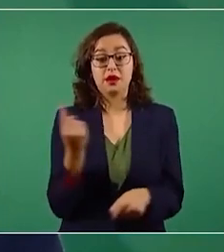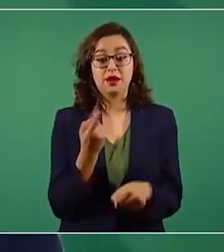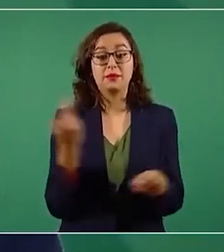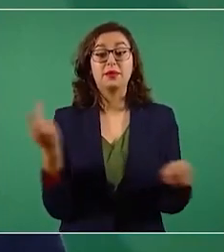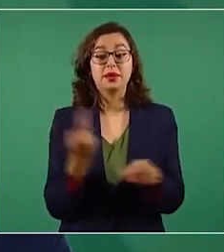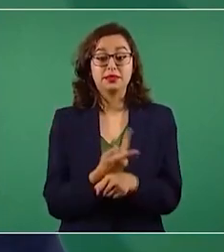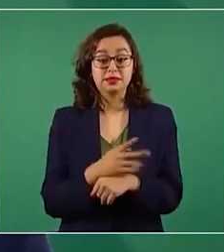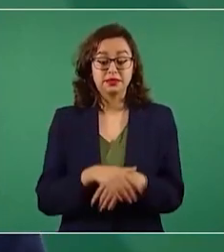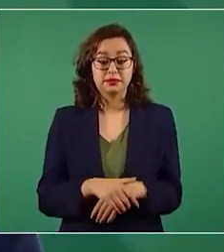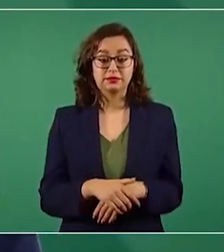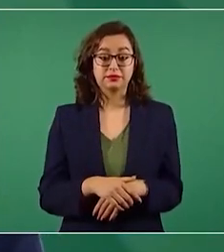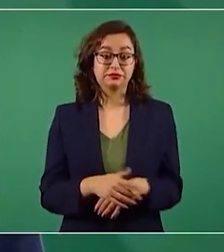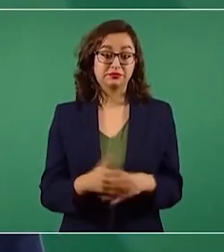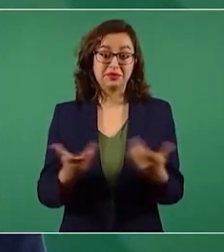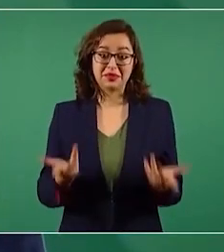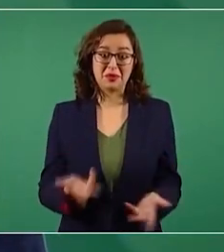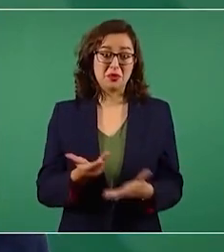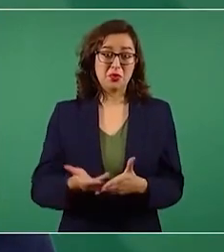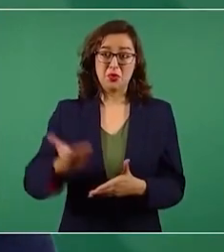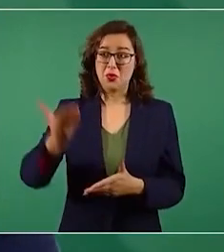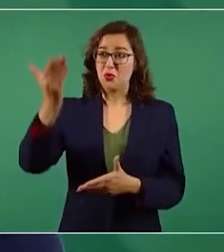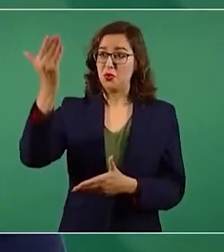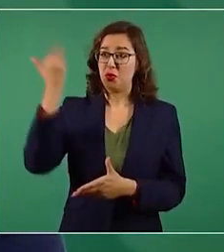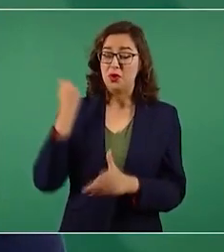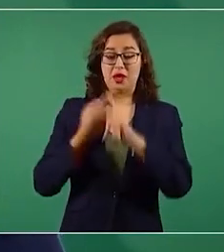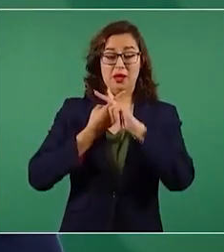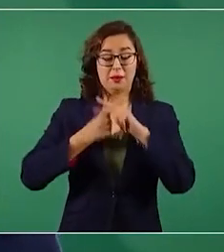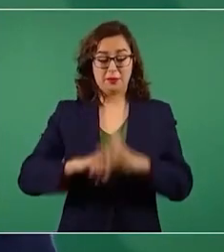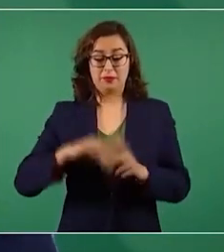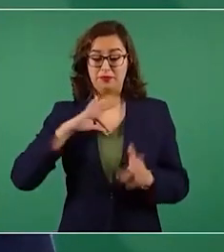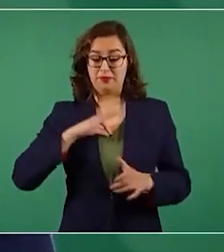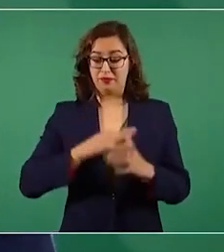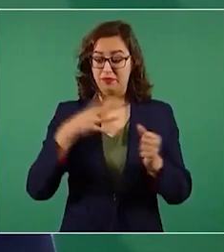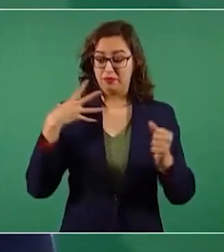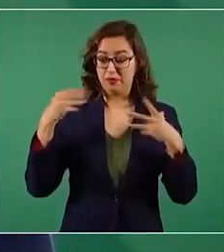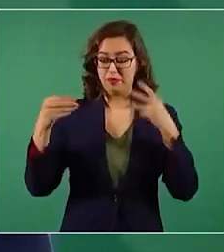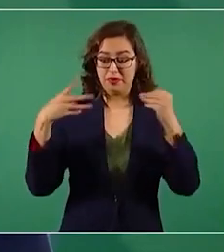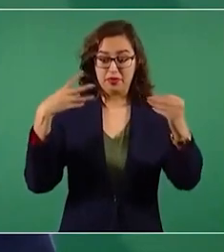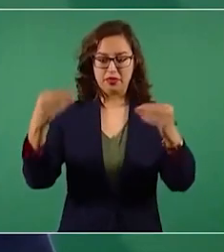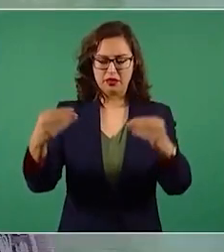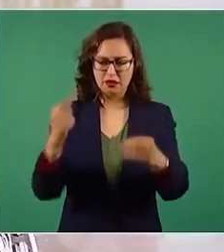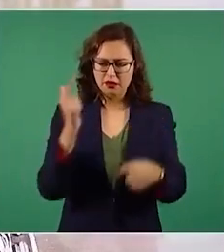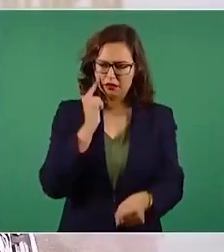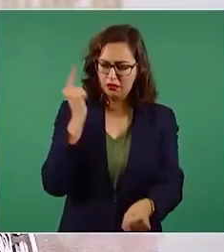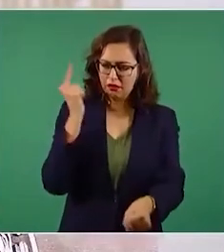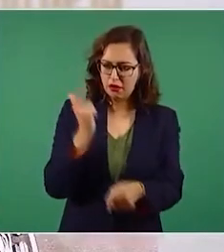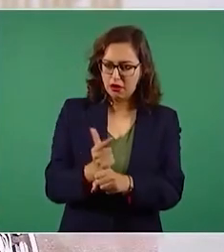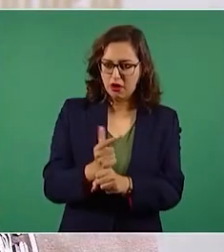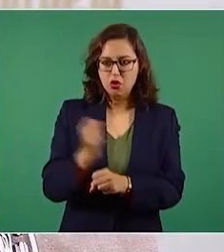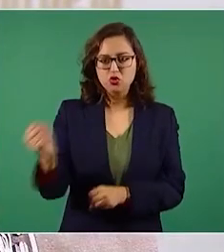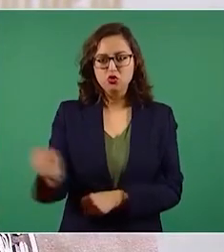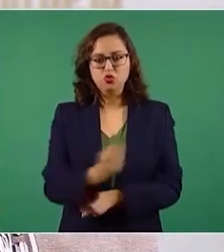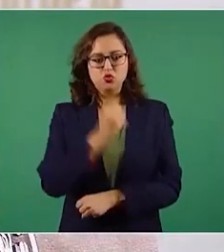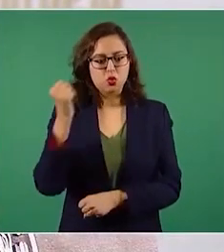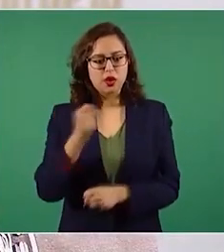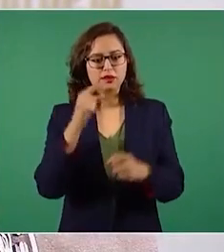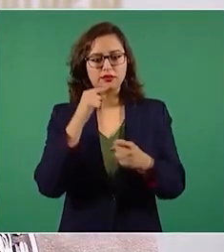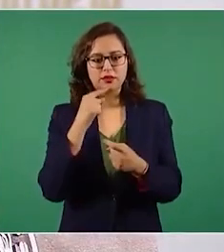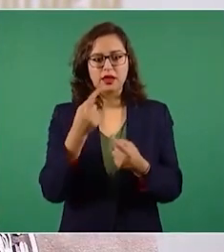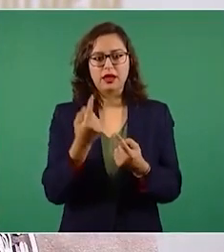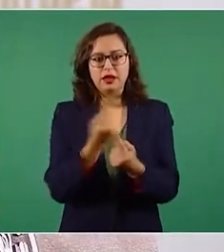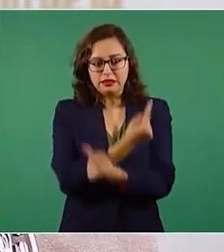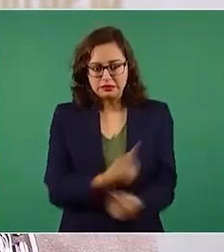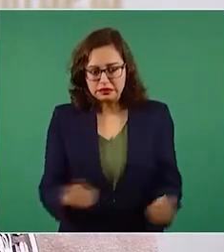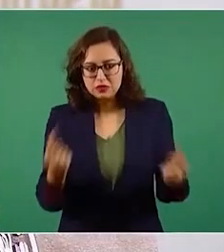población, y eso lo identificamos desde el inicio de la epidemia, afortunadamente no se presentan casos